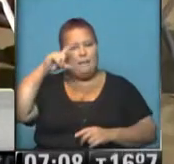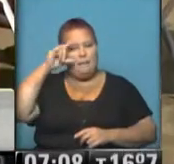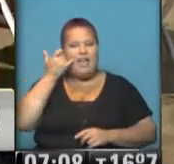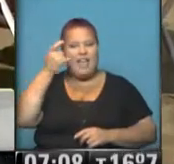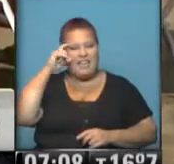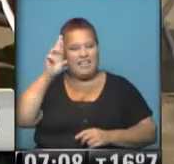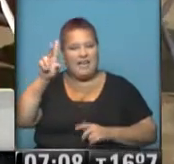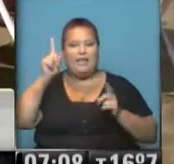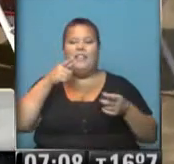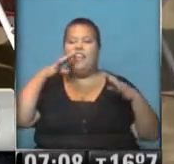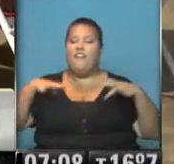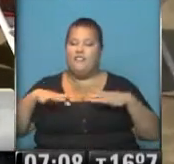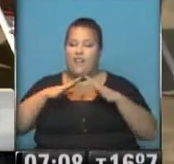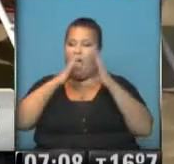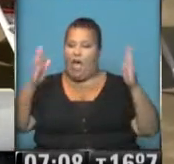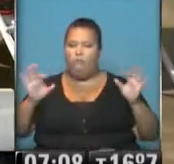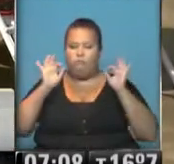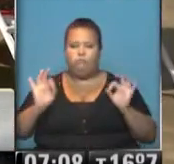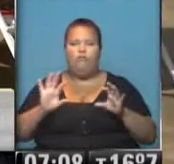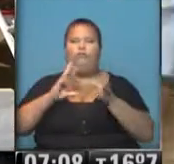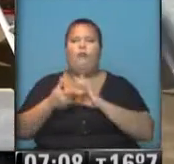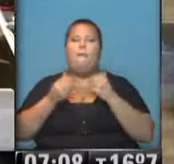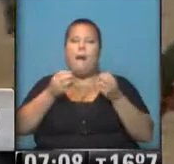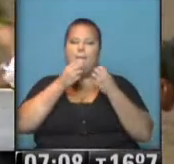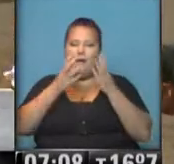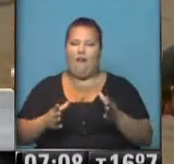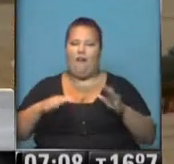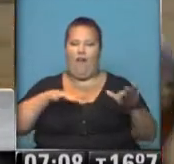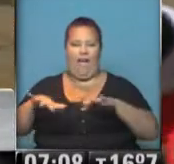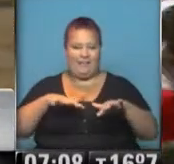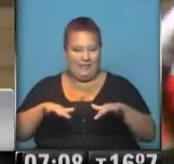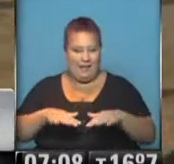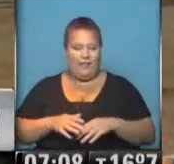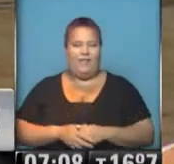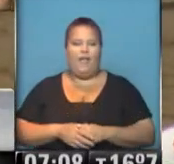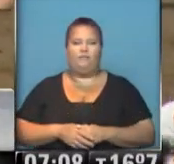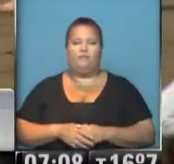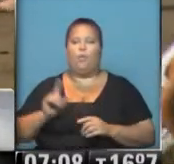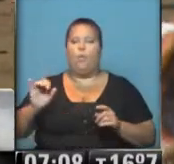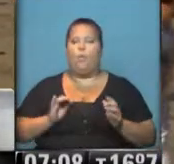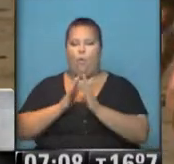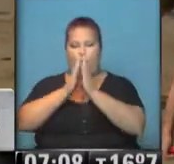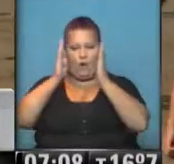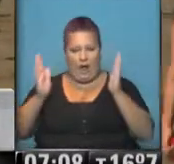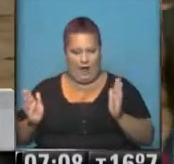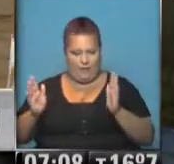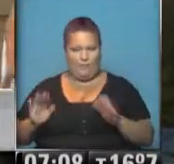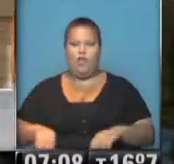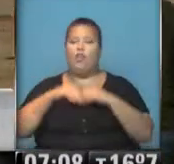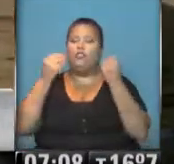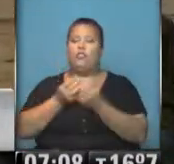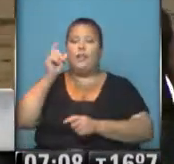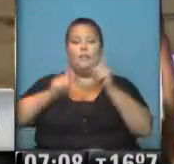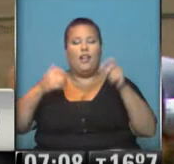recordó que el calendario de feriado se ha consolidado ya como una herramienta para poder extender la actividad durante todo el año. Del total de argentinos que